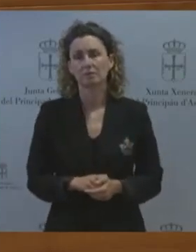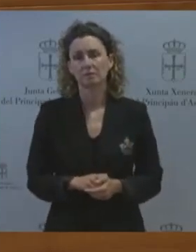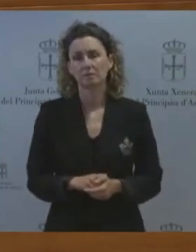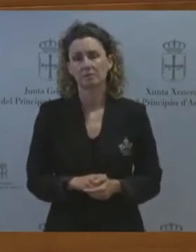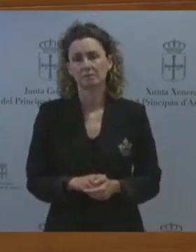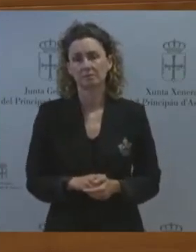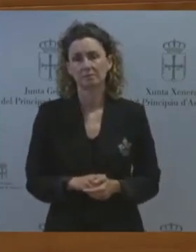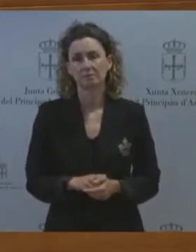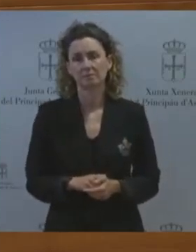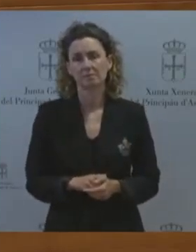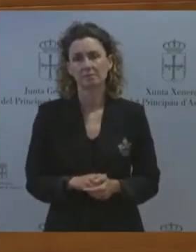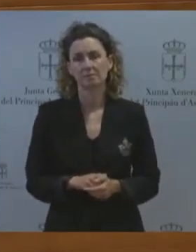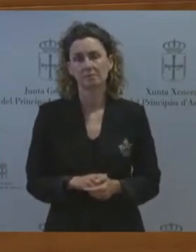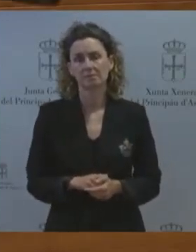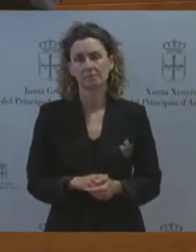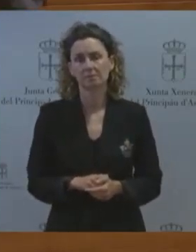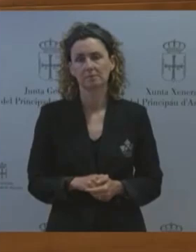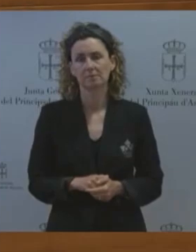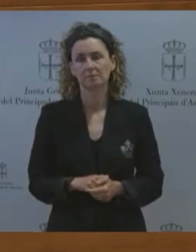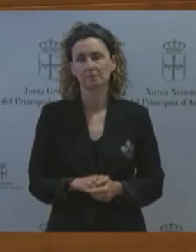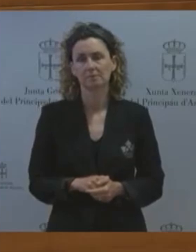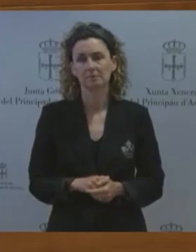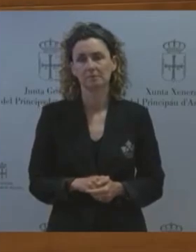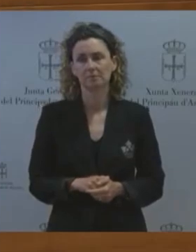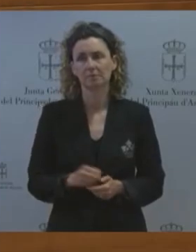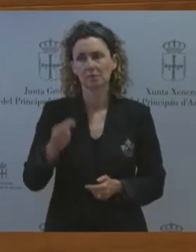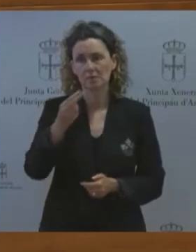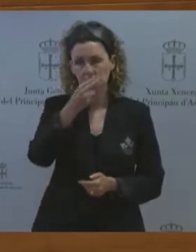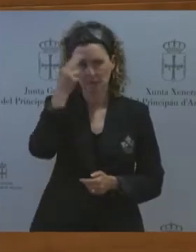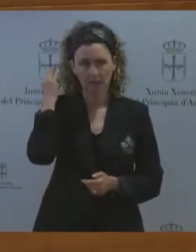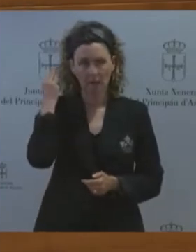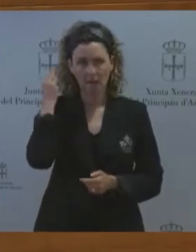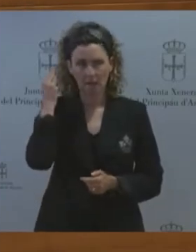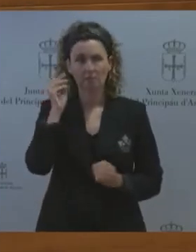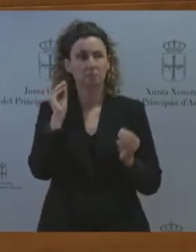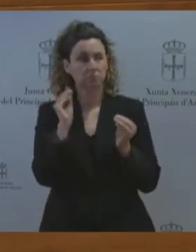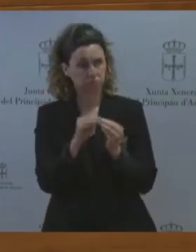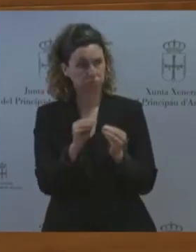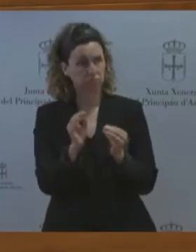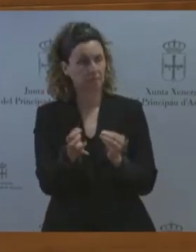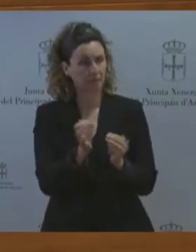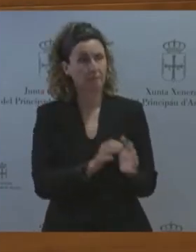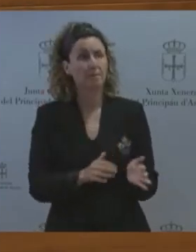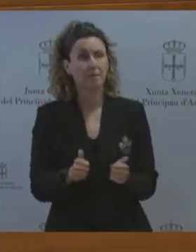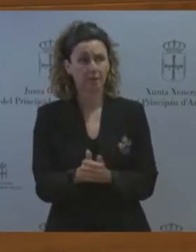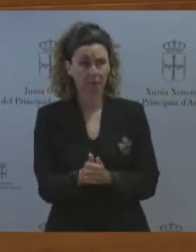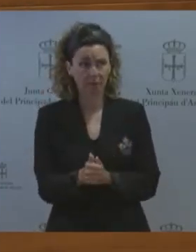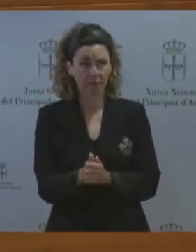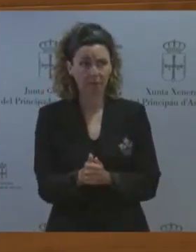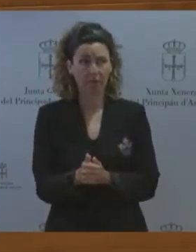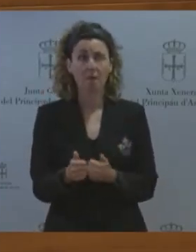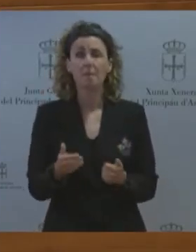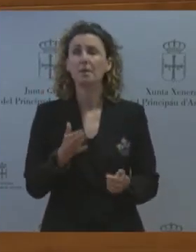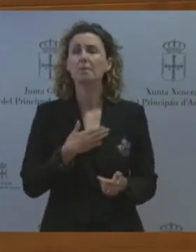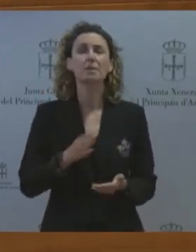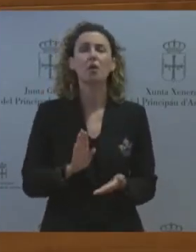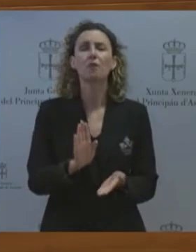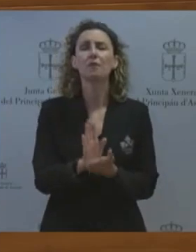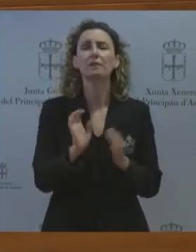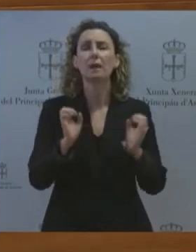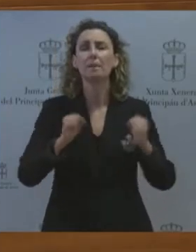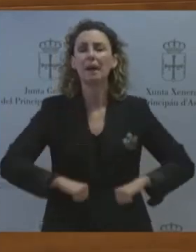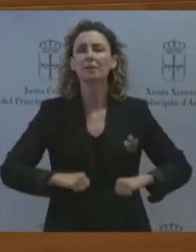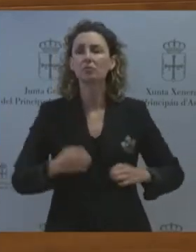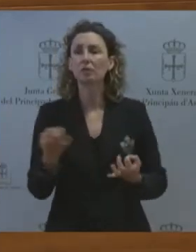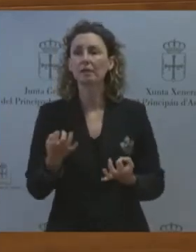respecto a la salud mental estamos de acuerdo con usted en que es prioritario pero nuestra oferta de pacto cubre toda la sanidad pública y no solamente